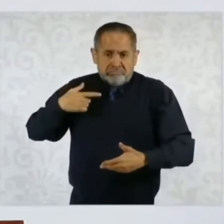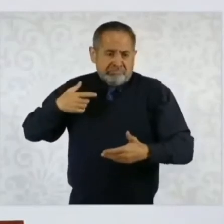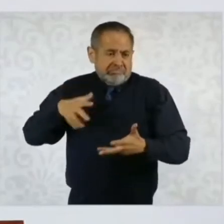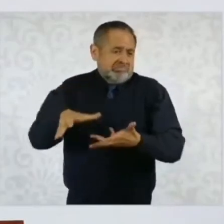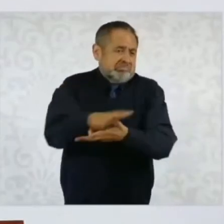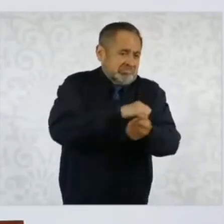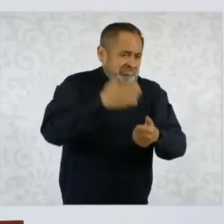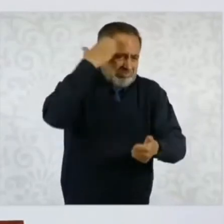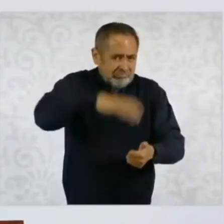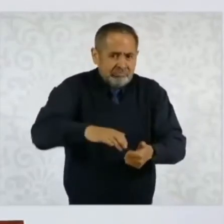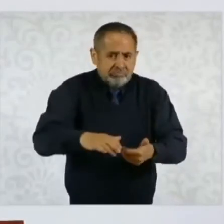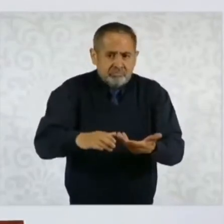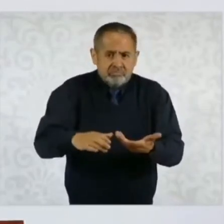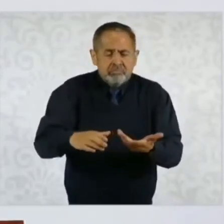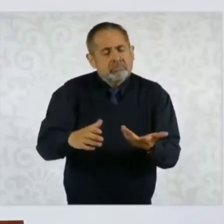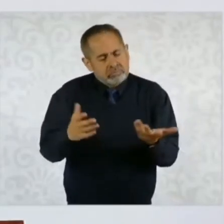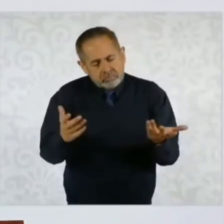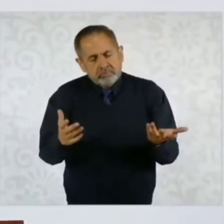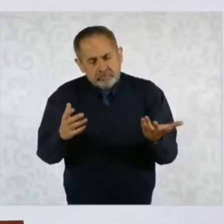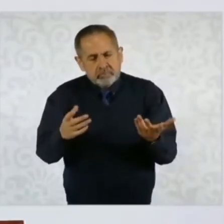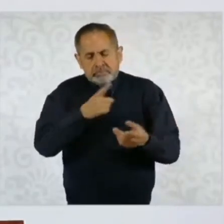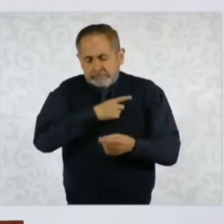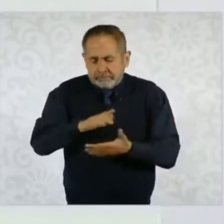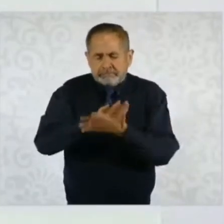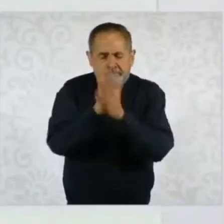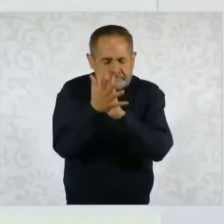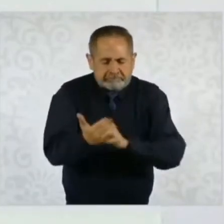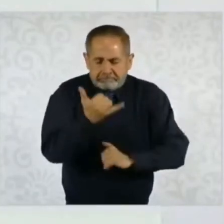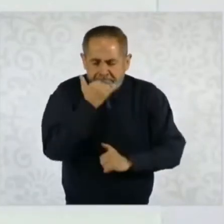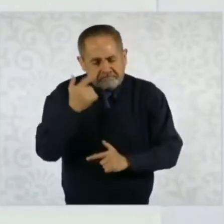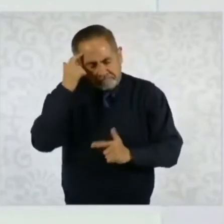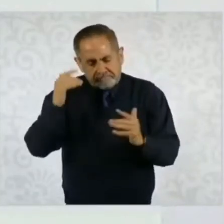eso enaltece de nuevo a los pueblos, a las naciones.